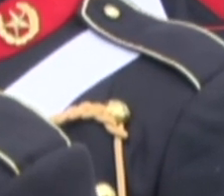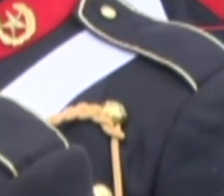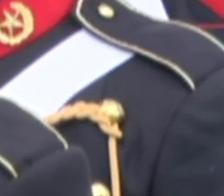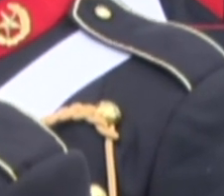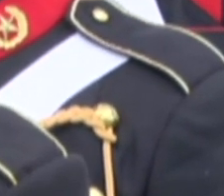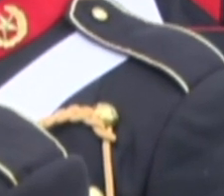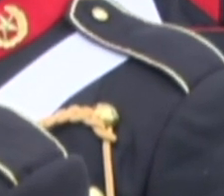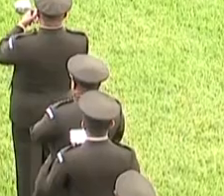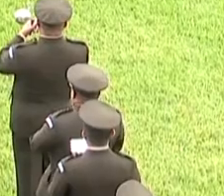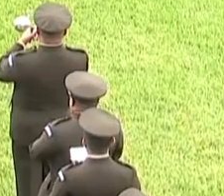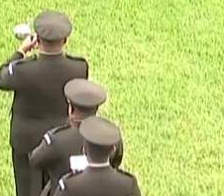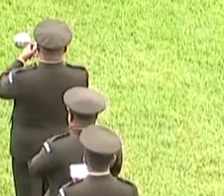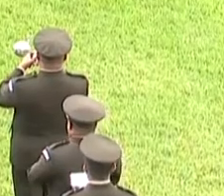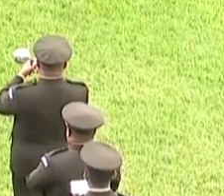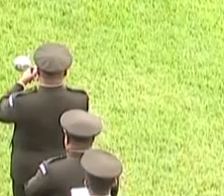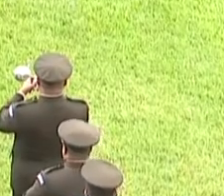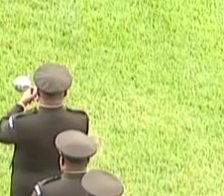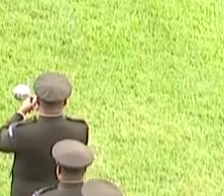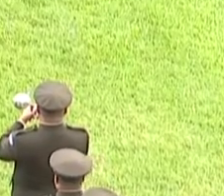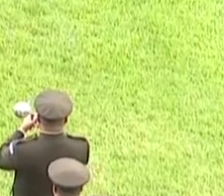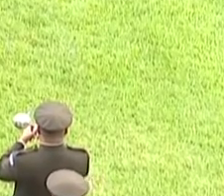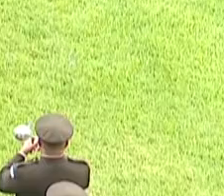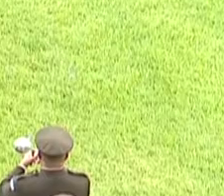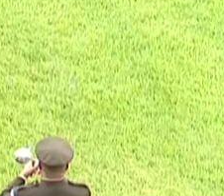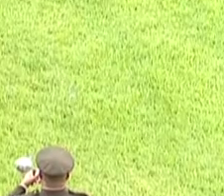informativo Andrea González.